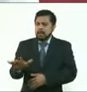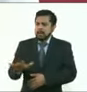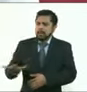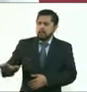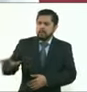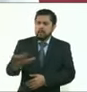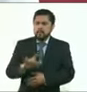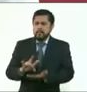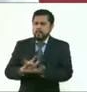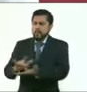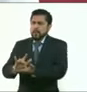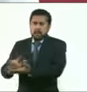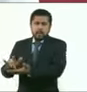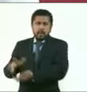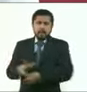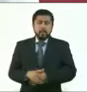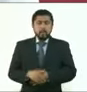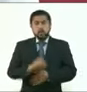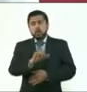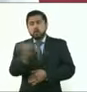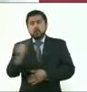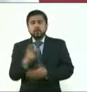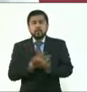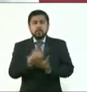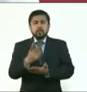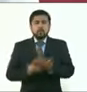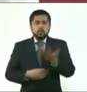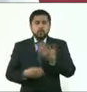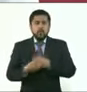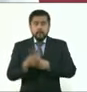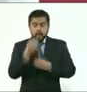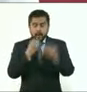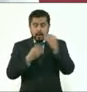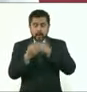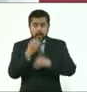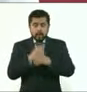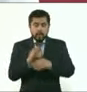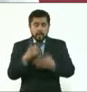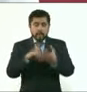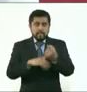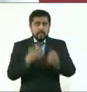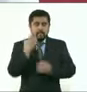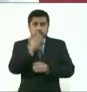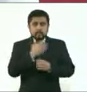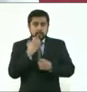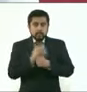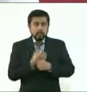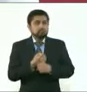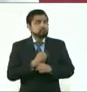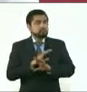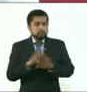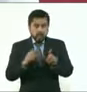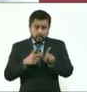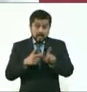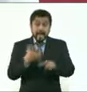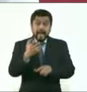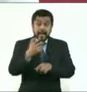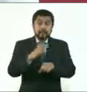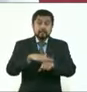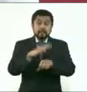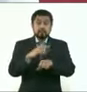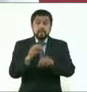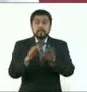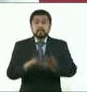a la alimentación de niños y niñas en las escuelas. Estos son de los principales programas sociales que estamos